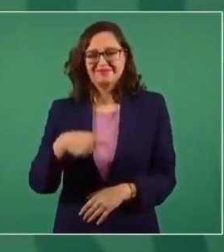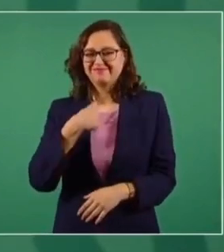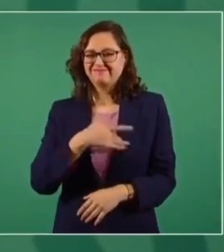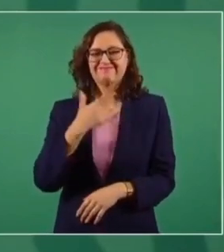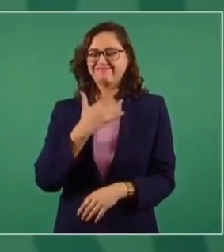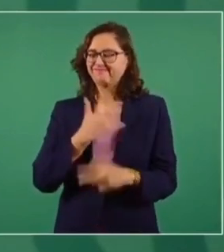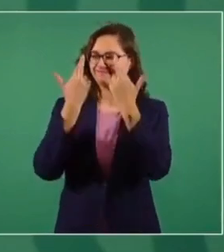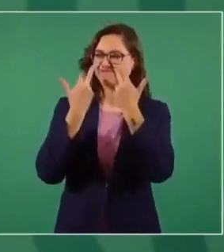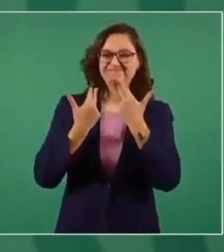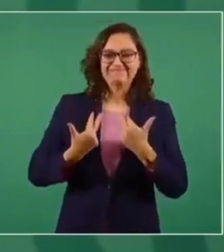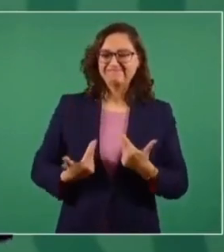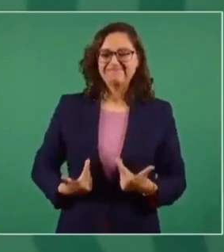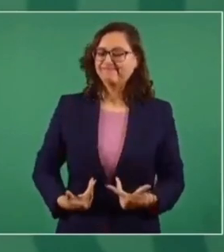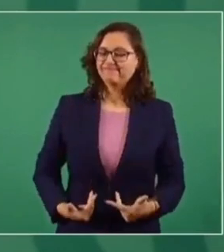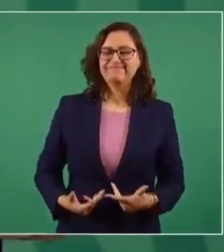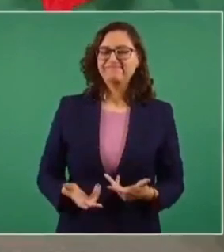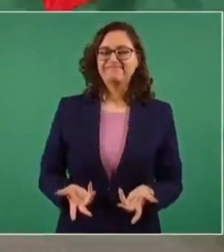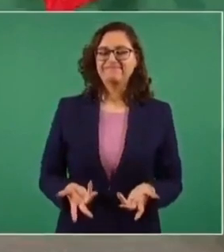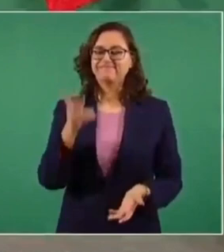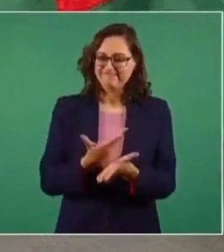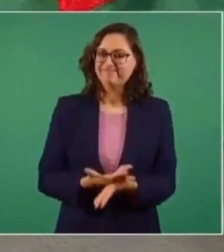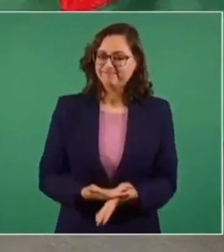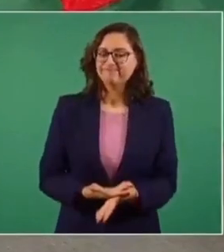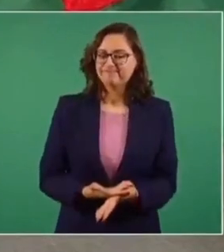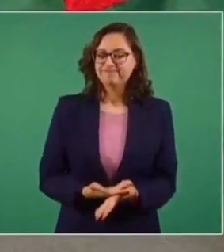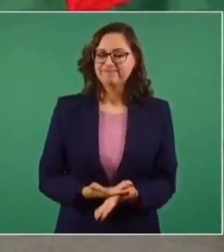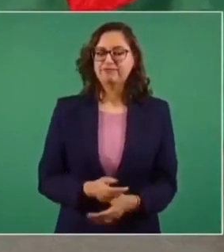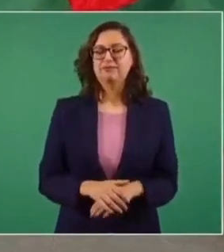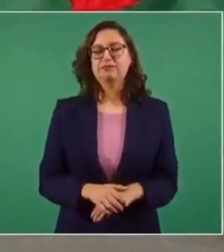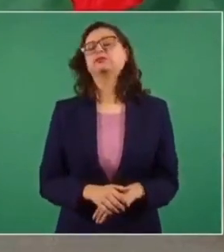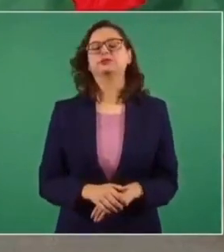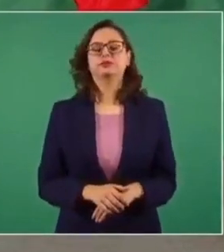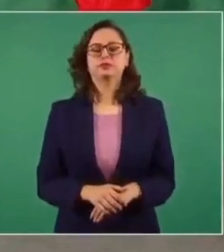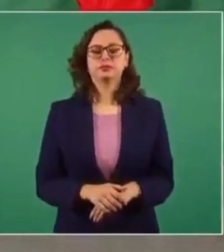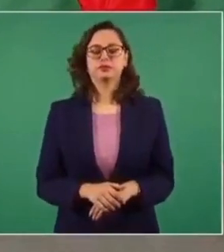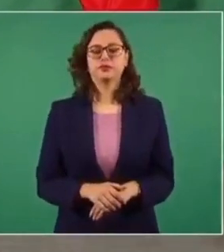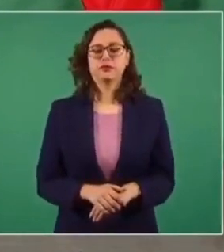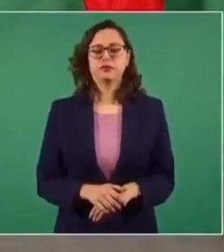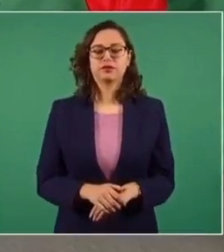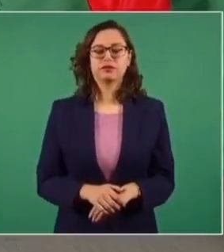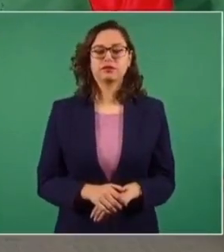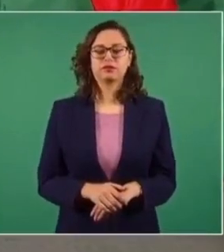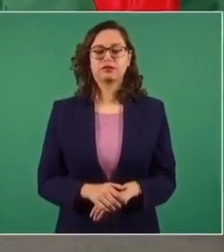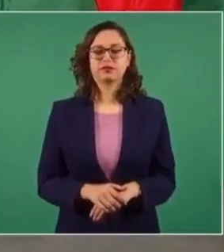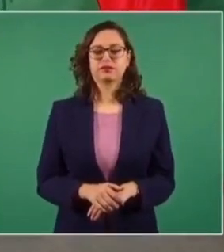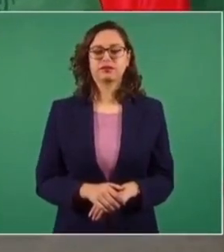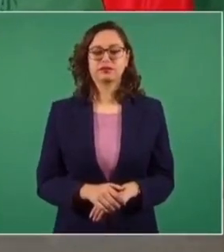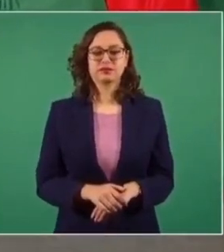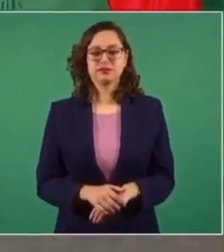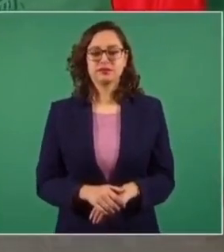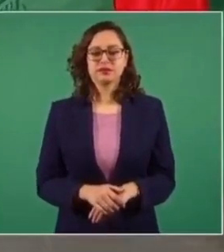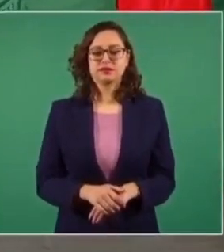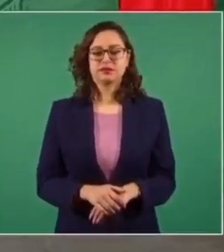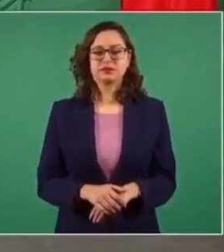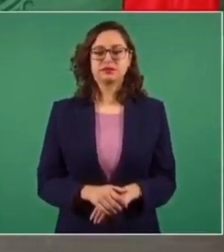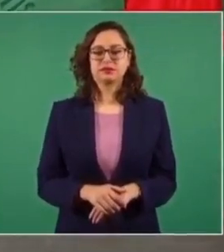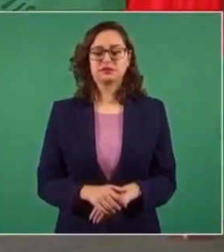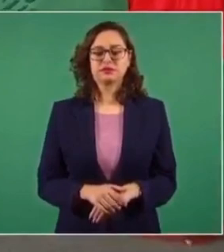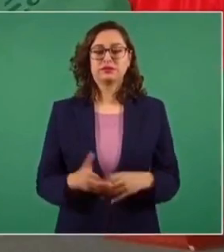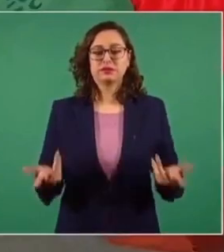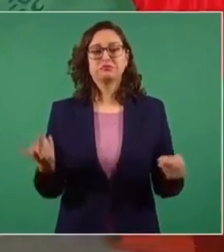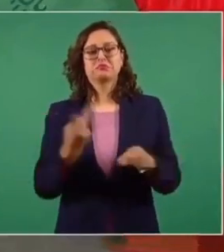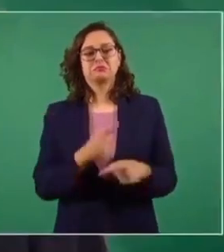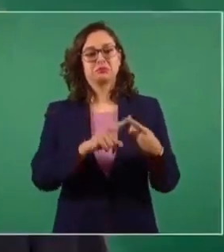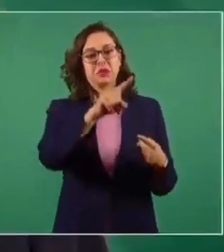y tengo pruebas. Cuando resolvieron cancelar las candidaturas